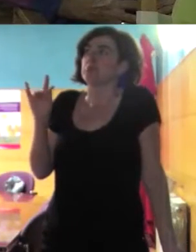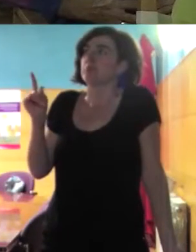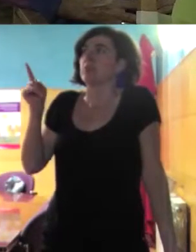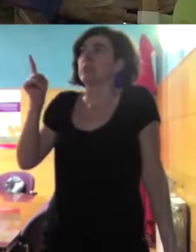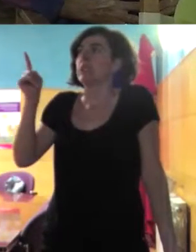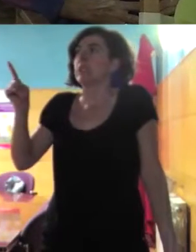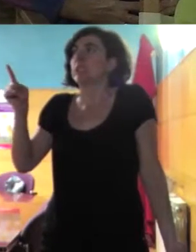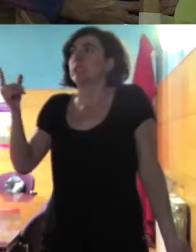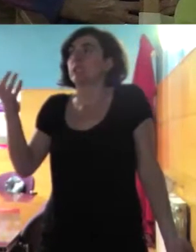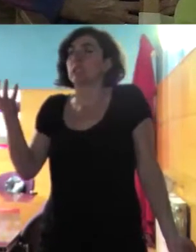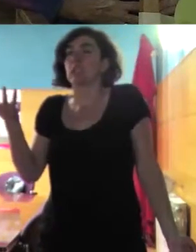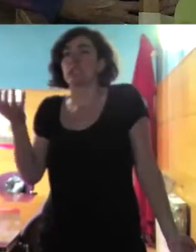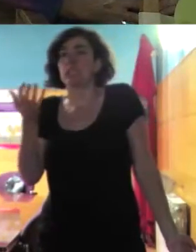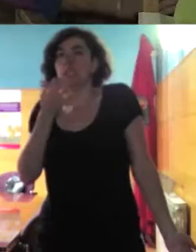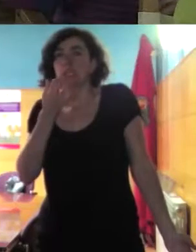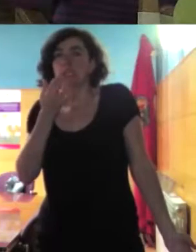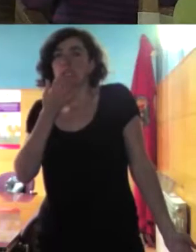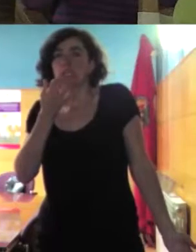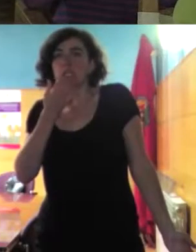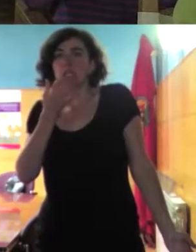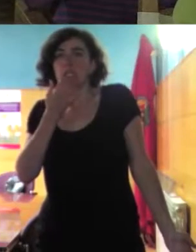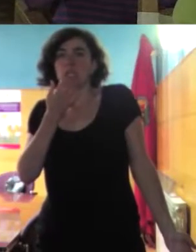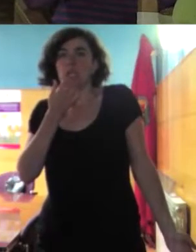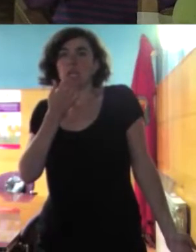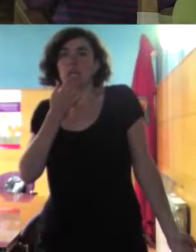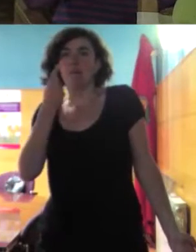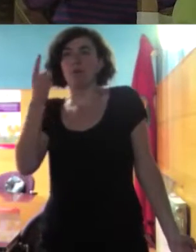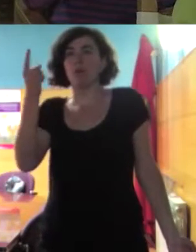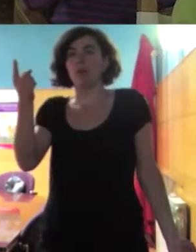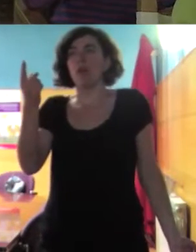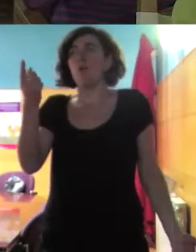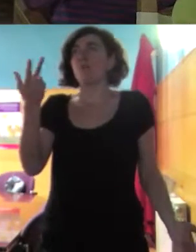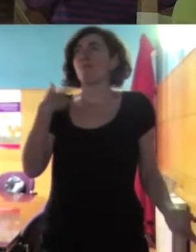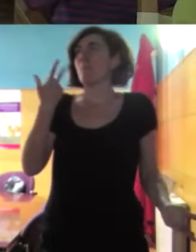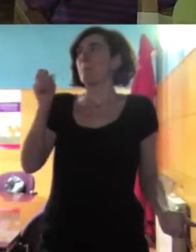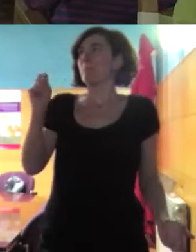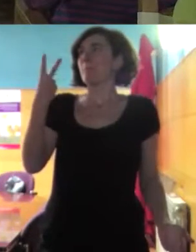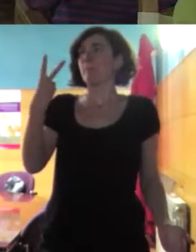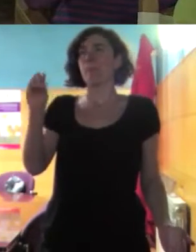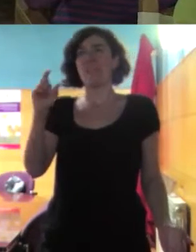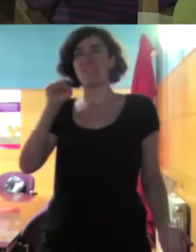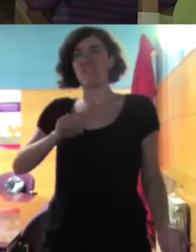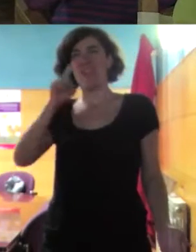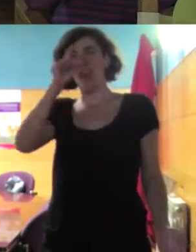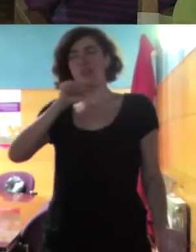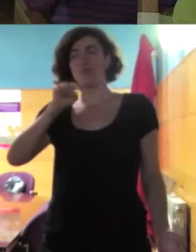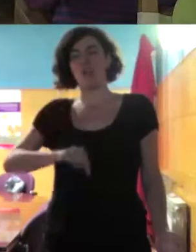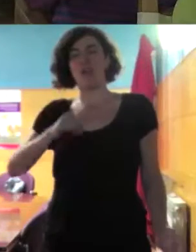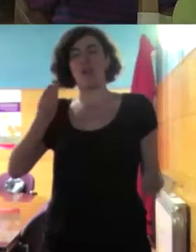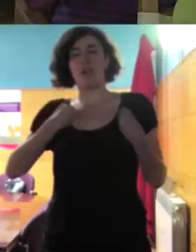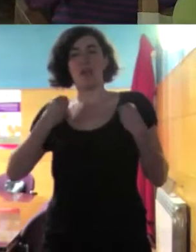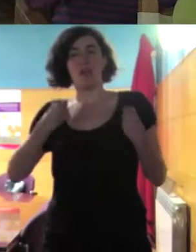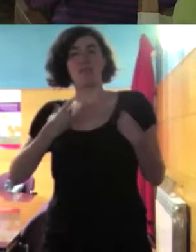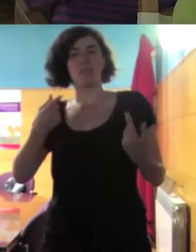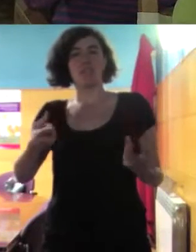día una baguette o que aunque estando aquí veinte años le siguen cantando el pan francés aunque este ruso lleva